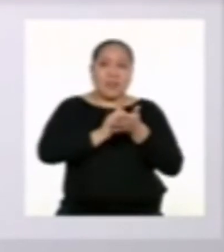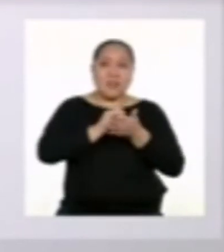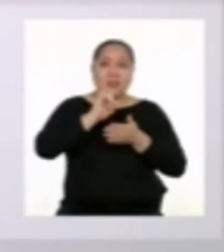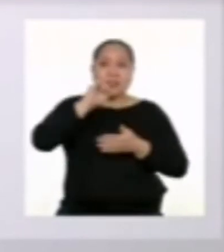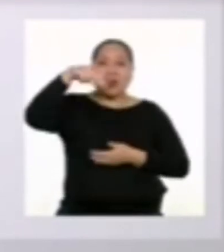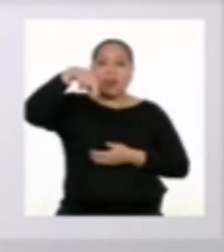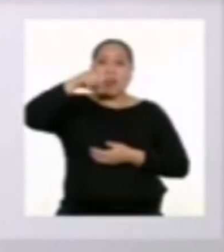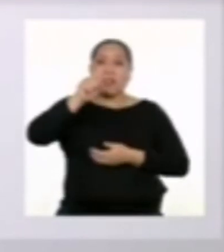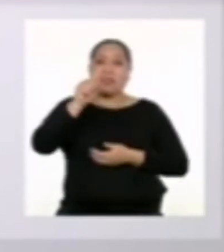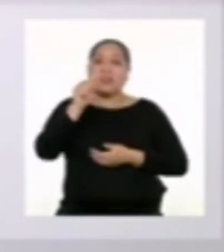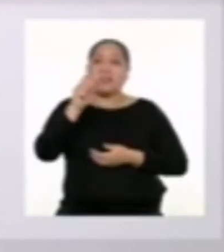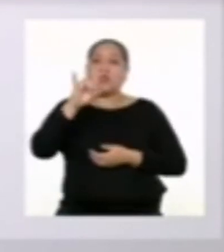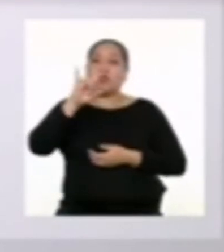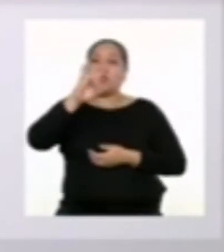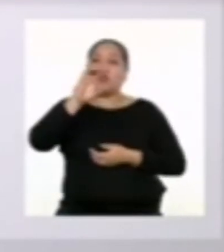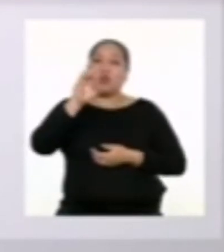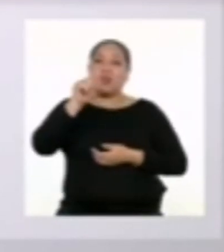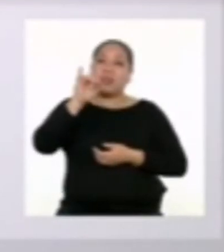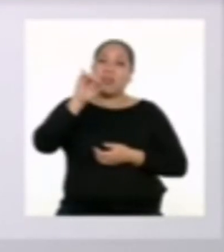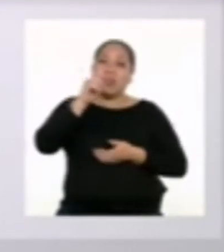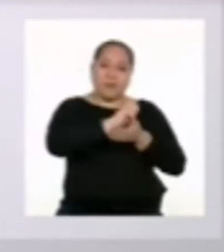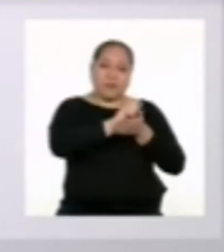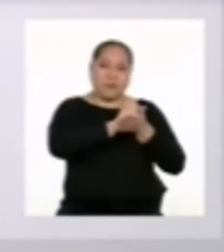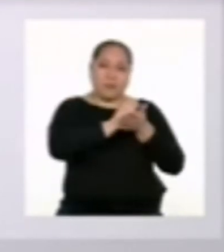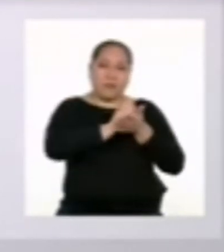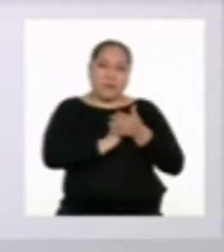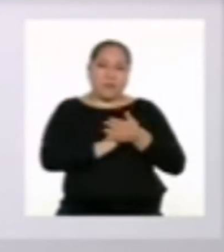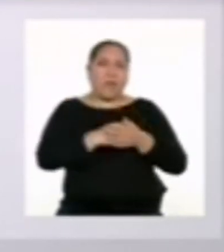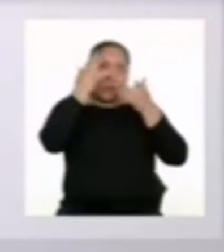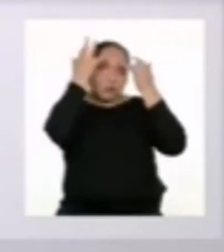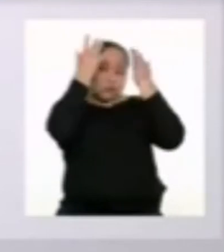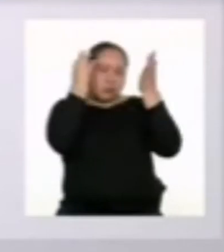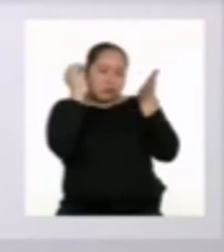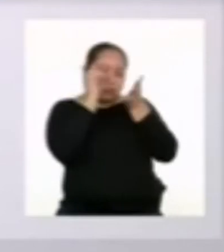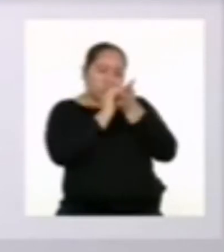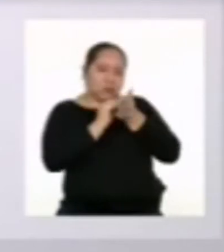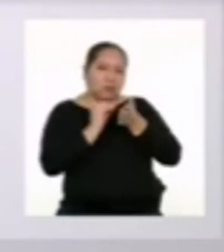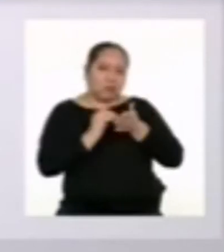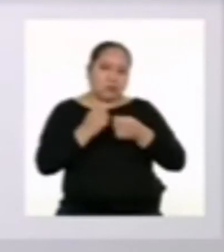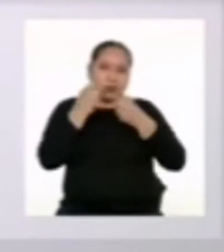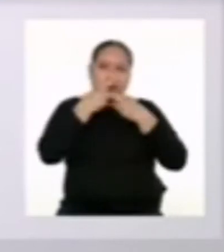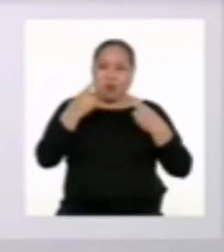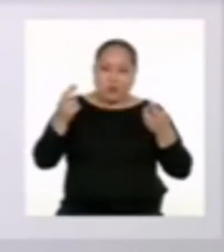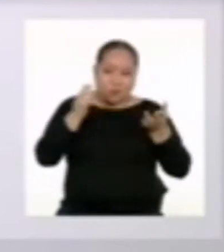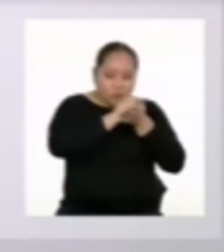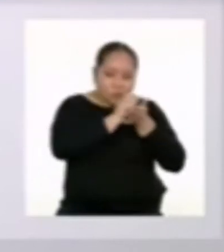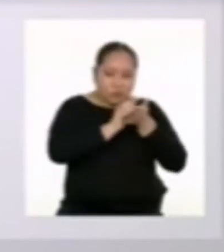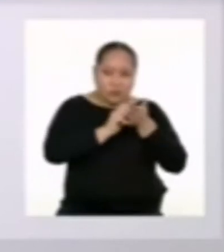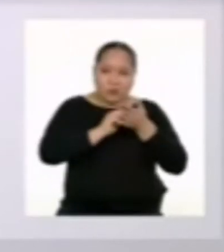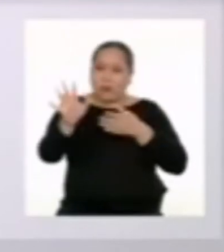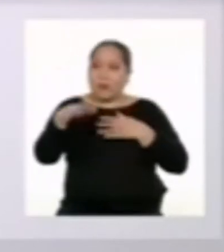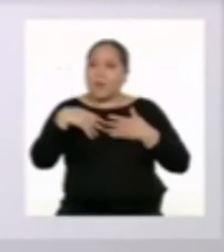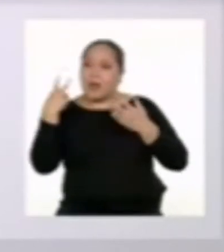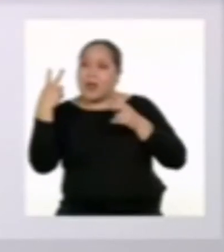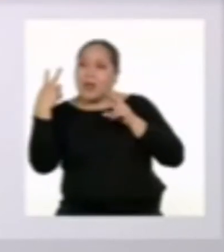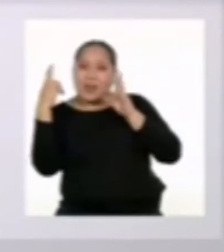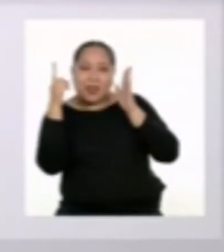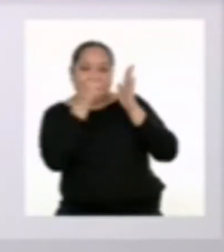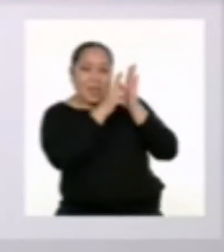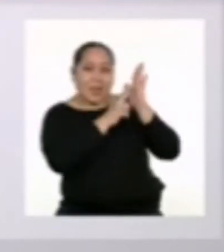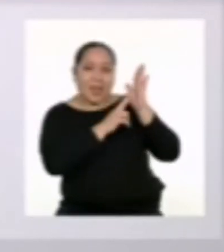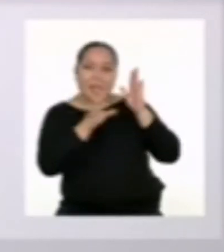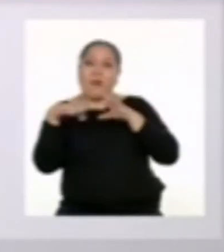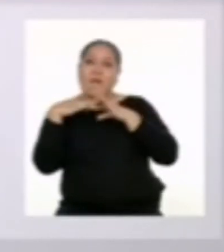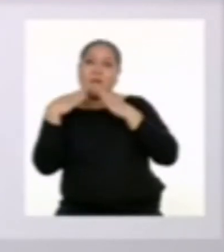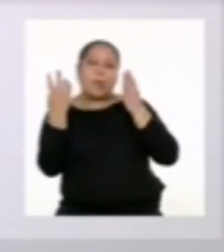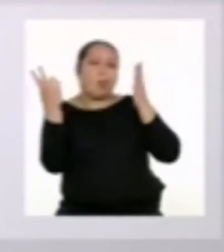utilizando mucha creatividad con todos los recursos que tenemos a la mano para que lo puedan leer nuestras familias cuantas veces